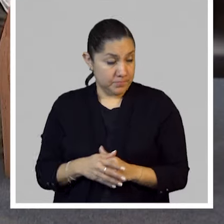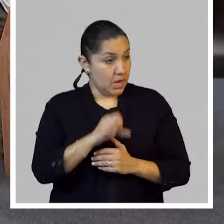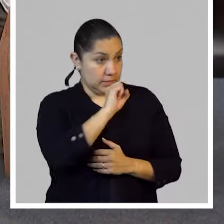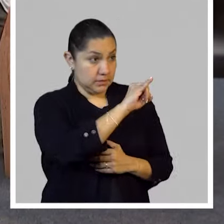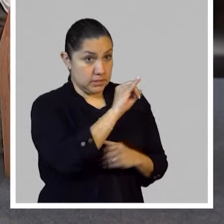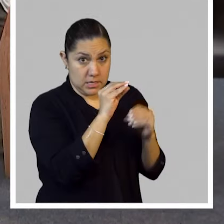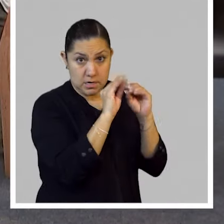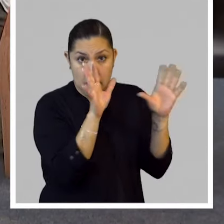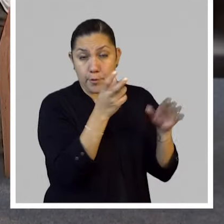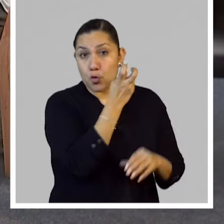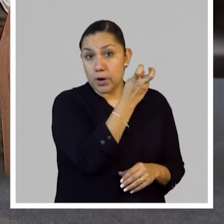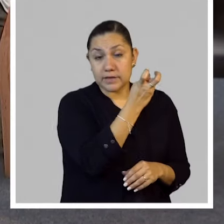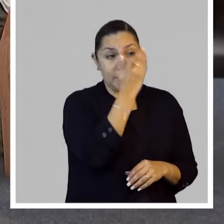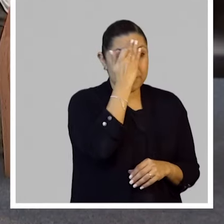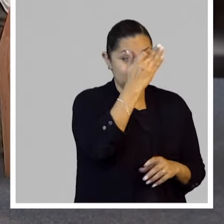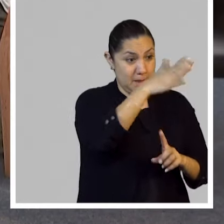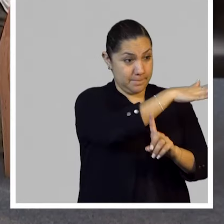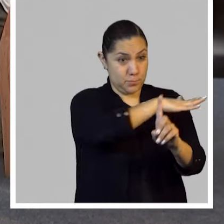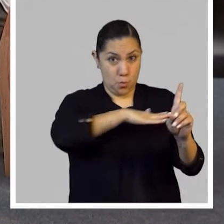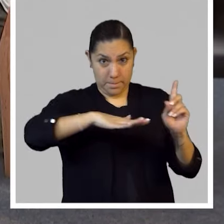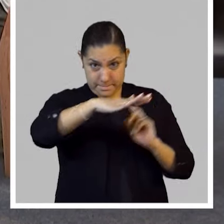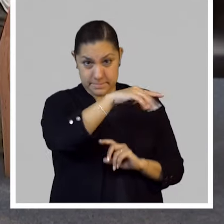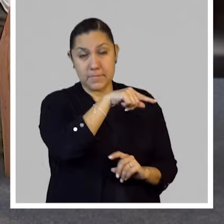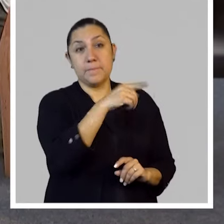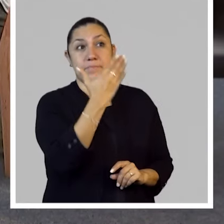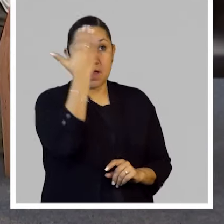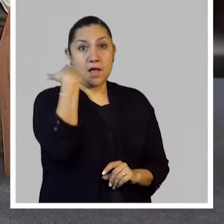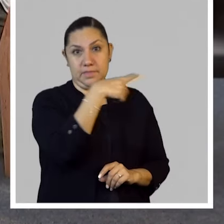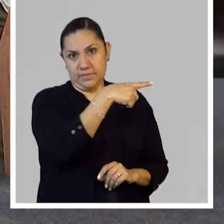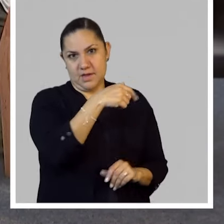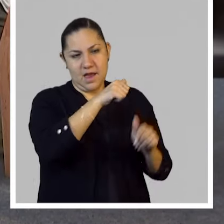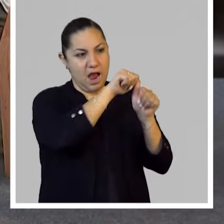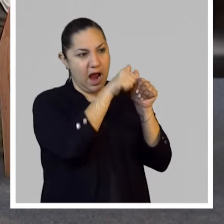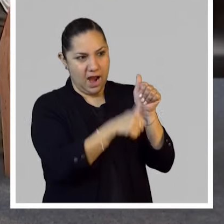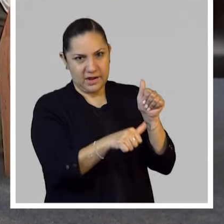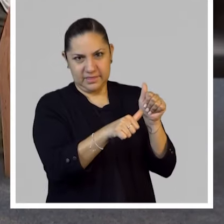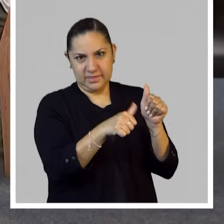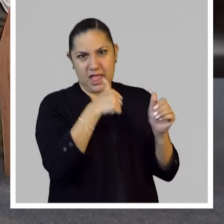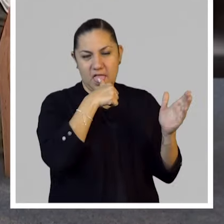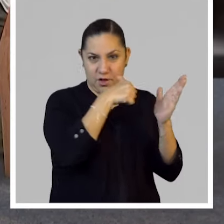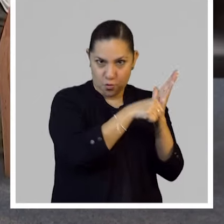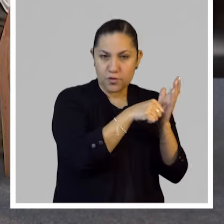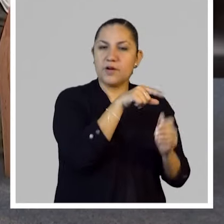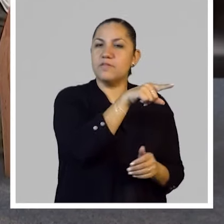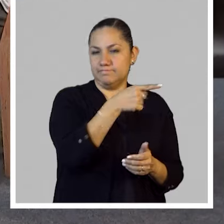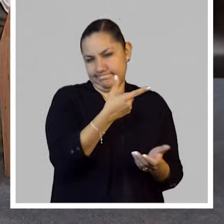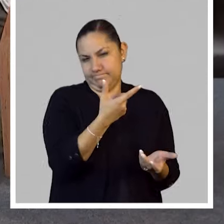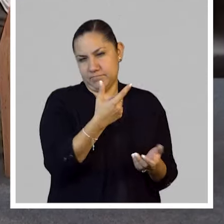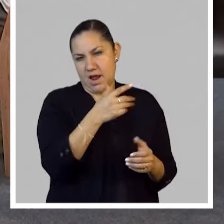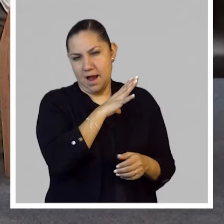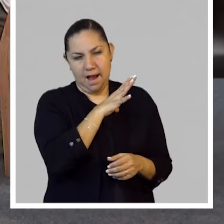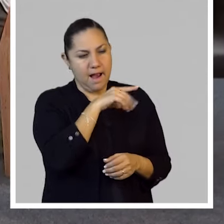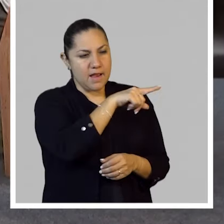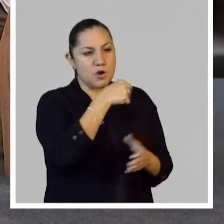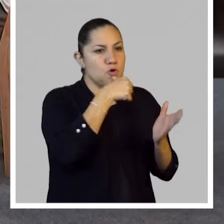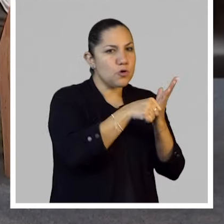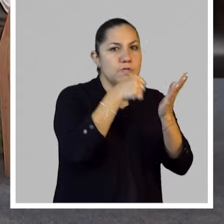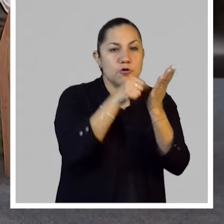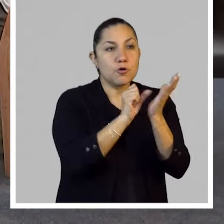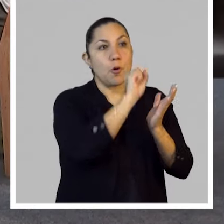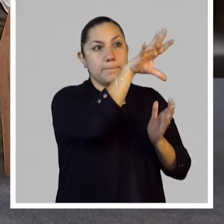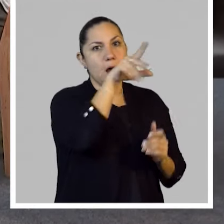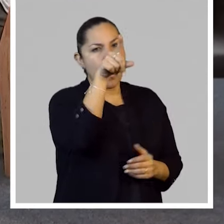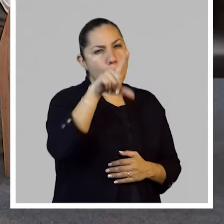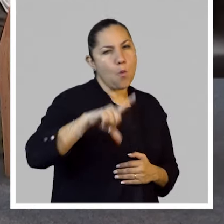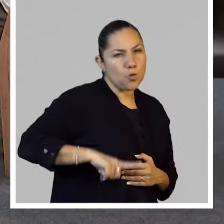el arte correo porque los artistas saben que en el sistema postal existen formas de monitoreo, existe, pues hay un estado